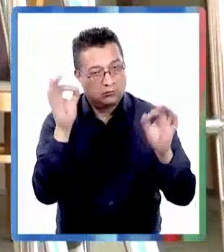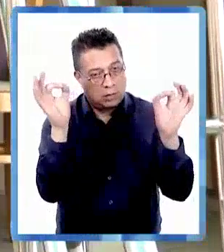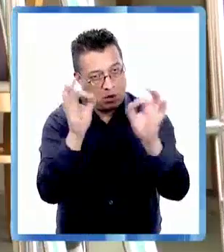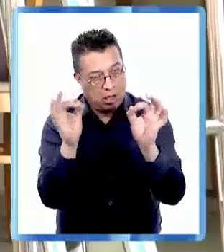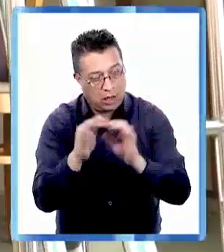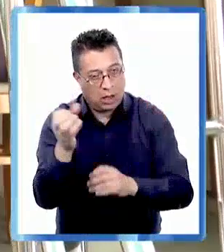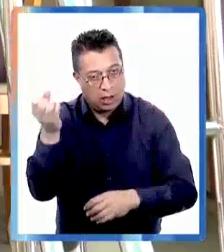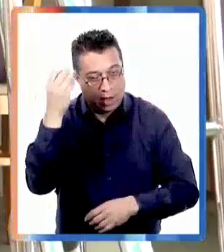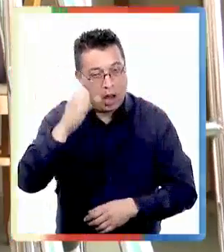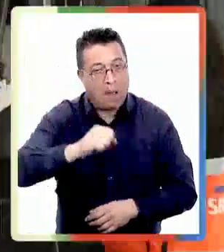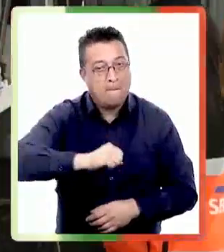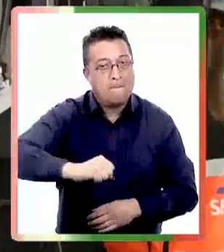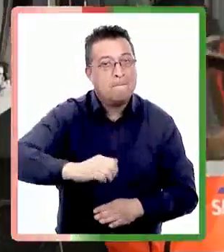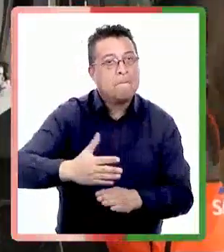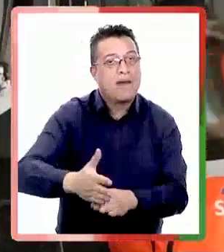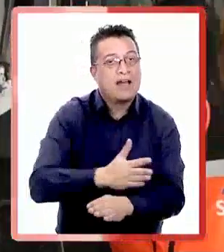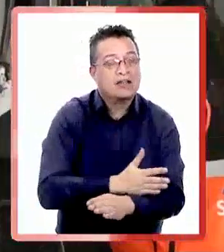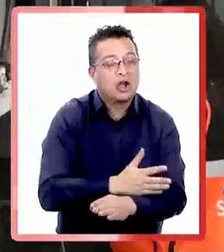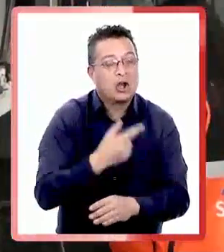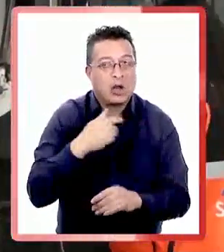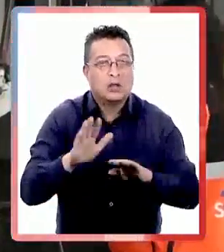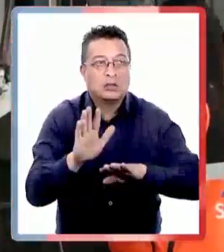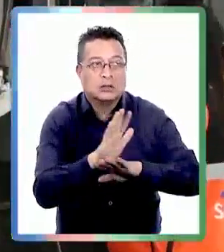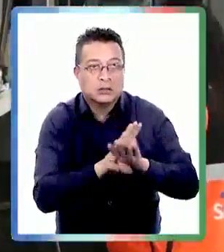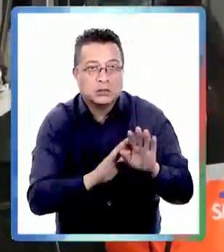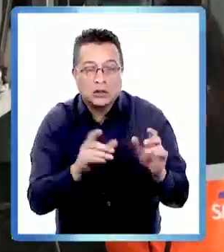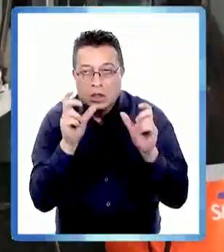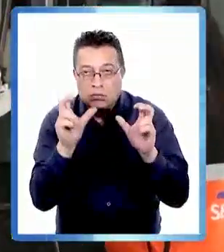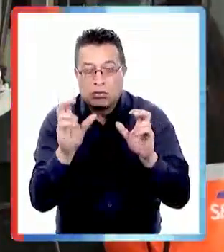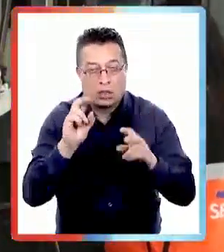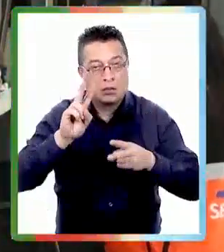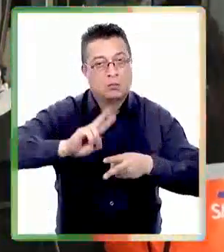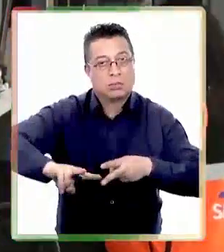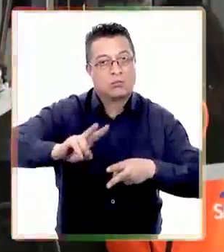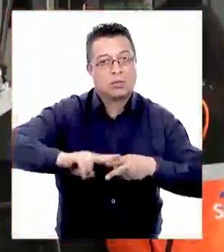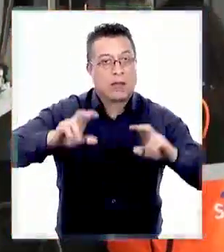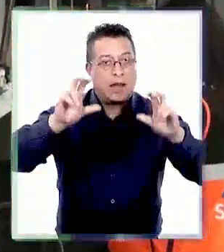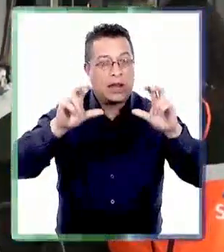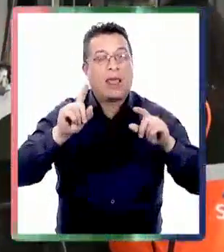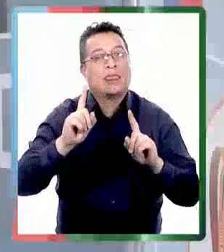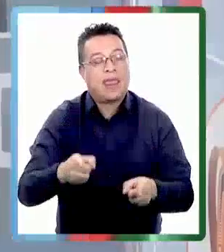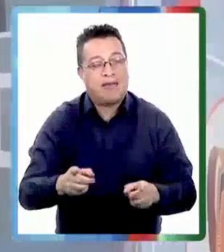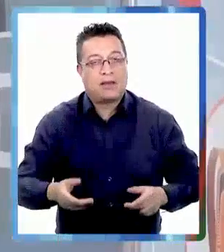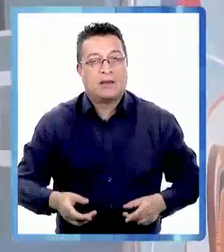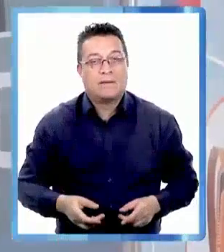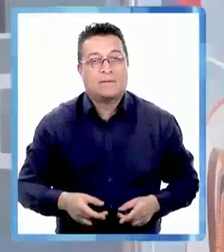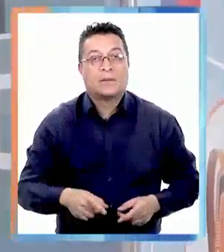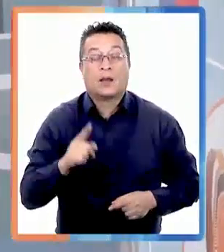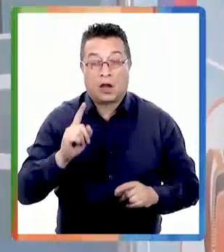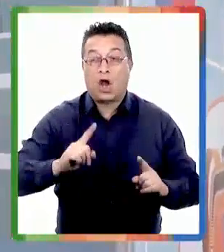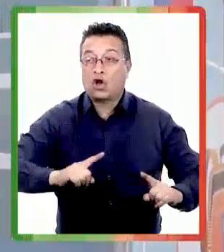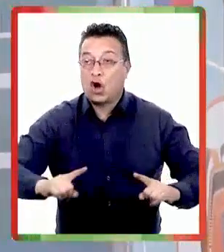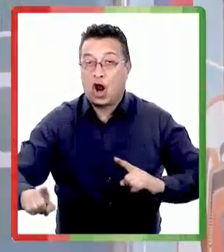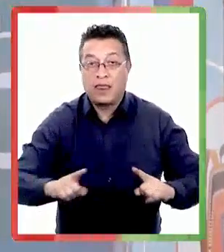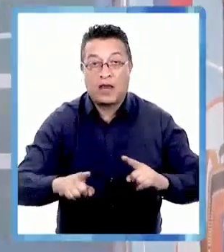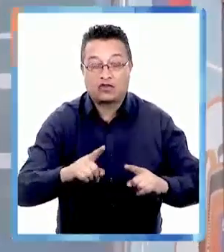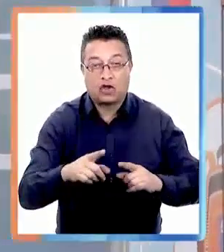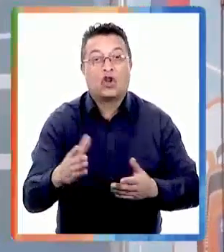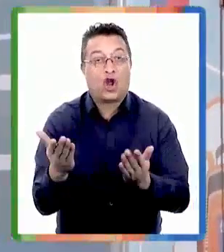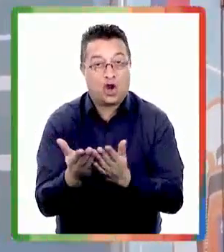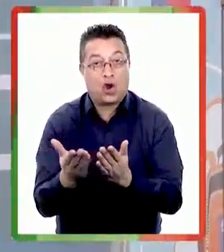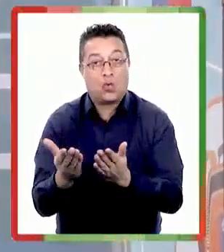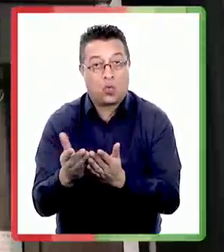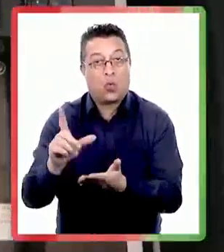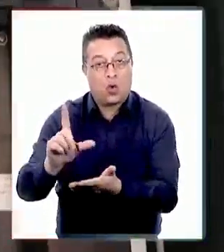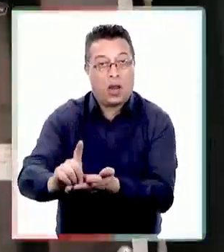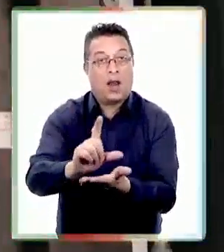respecto de las medidas de prevención de las medidas de mitigación y las de preparación que hay que tener mantener coordinaciones en los